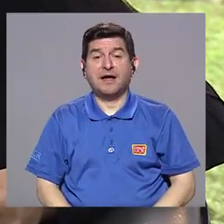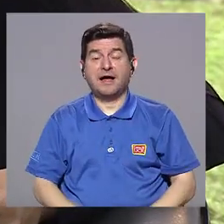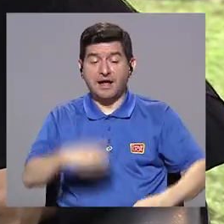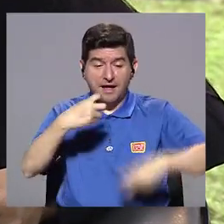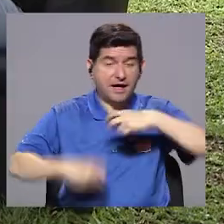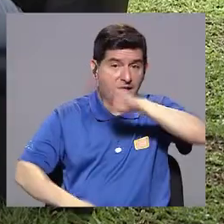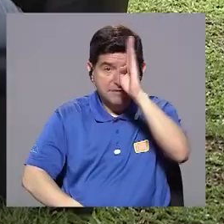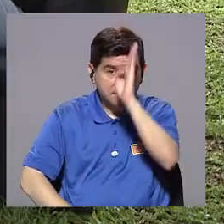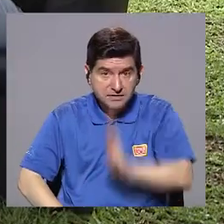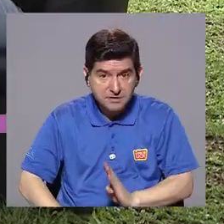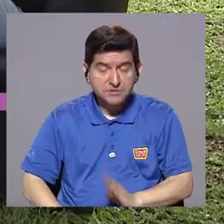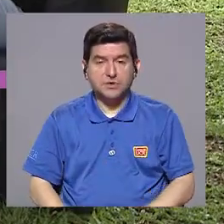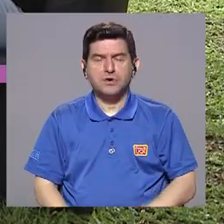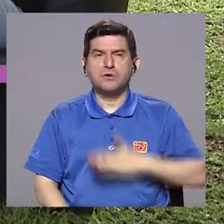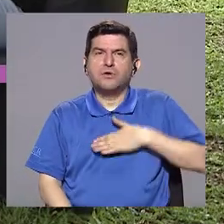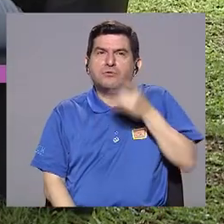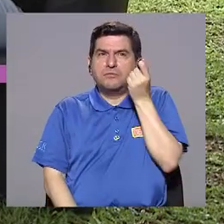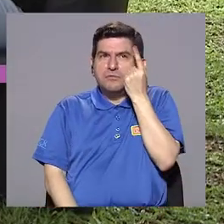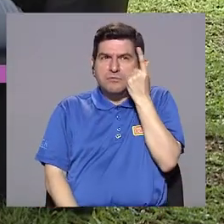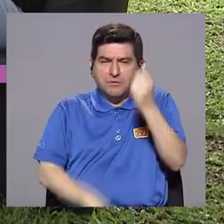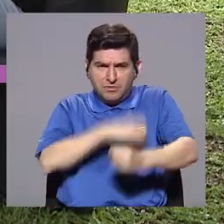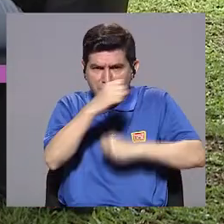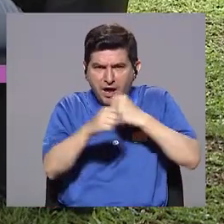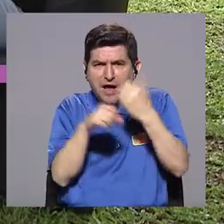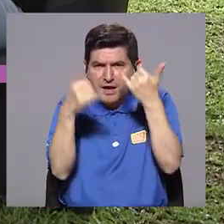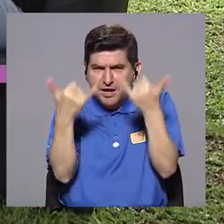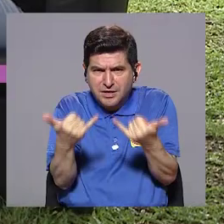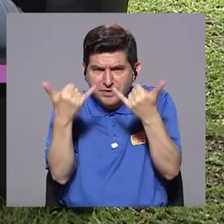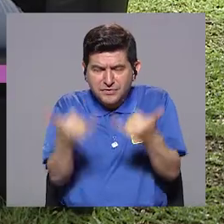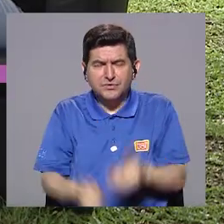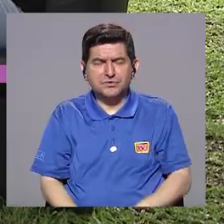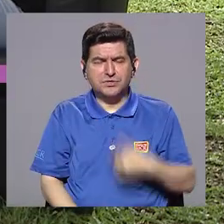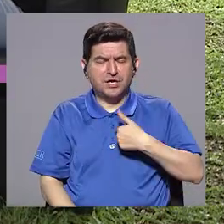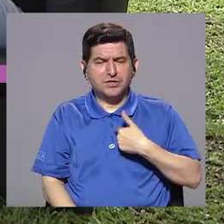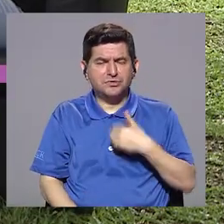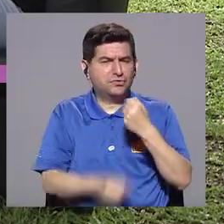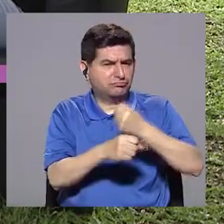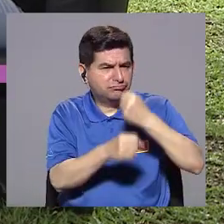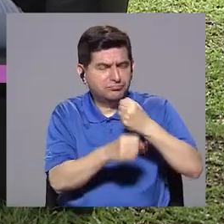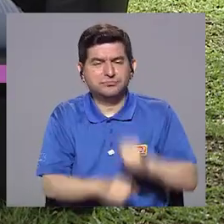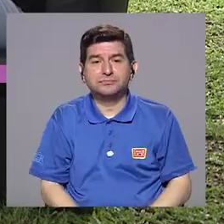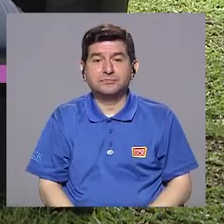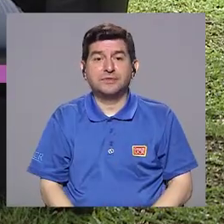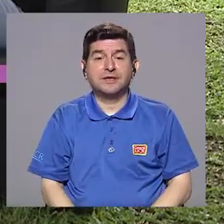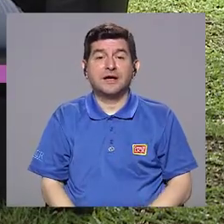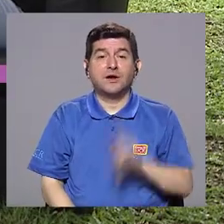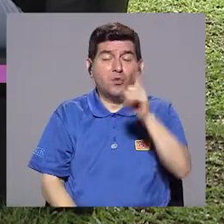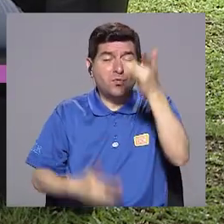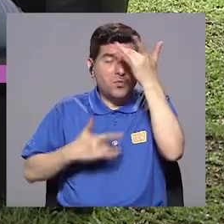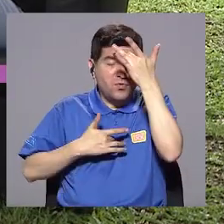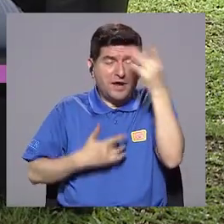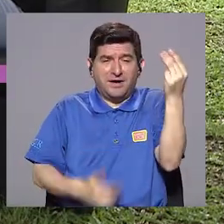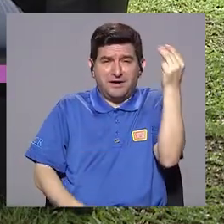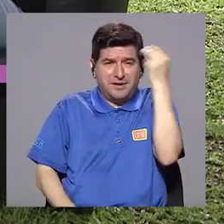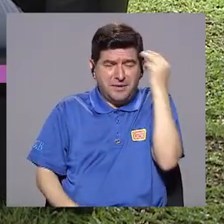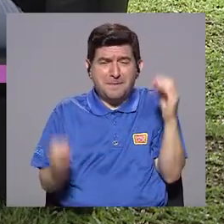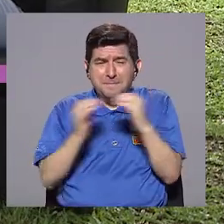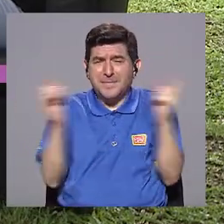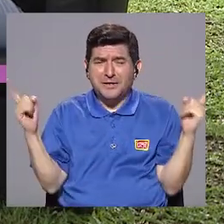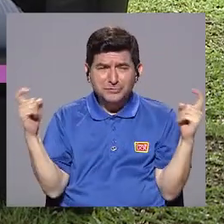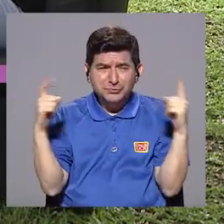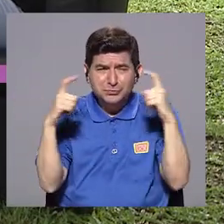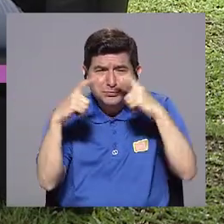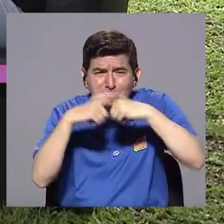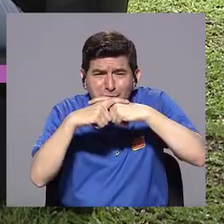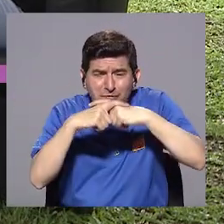bipolar, a mi entender, en los años que llevo dedicándome a esto, es una de las patologías mentales más